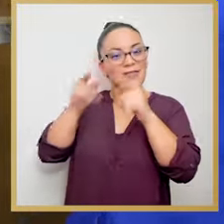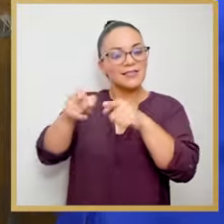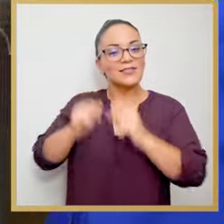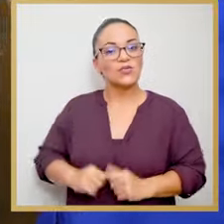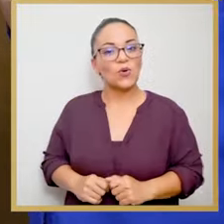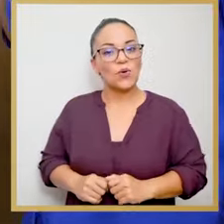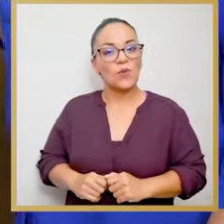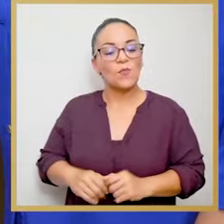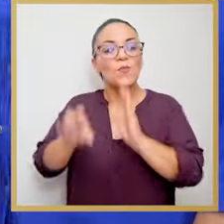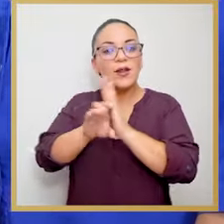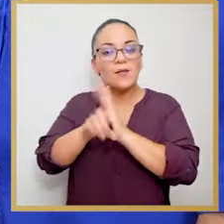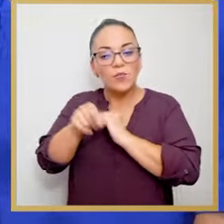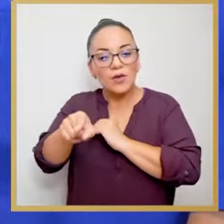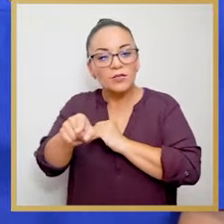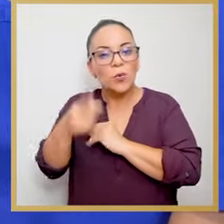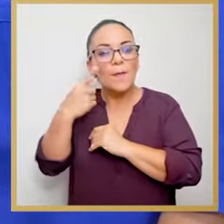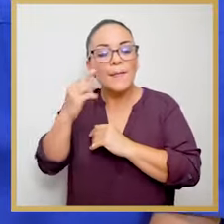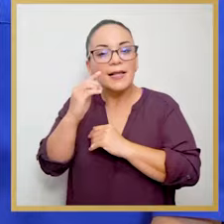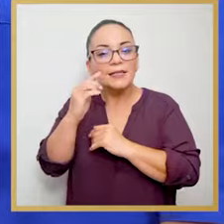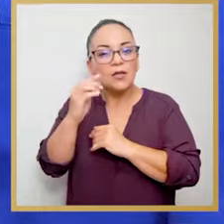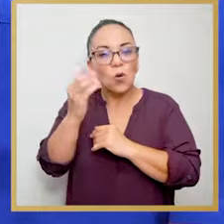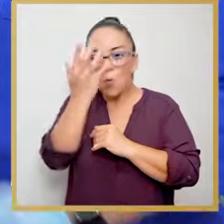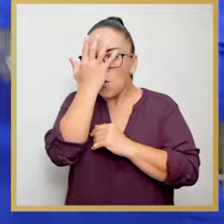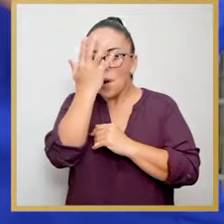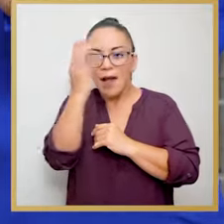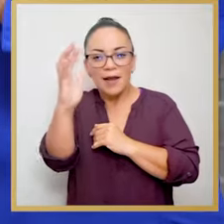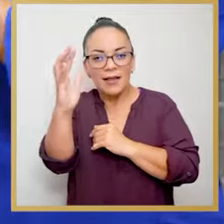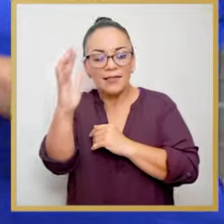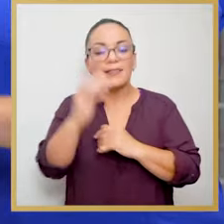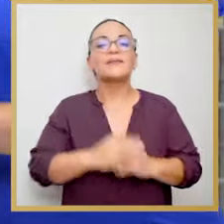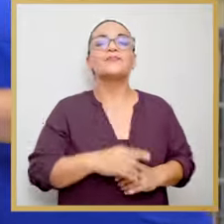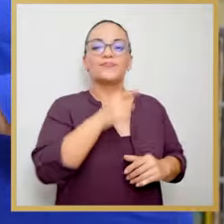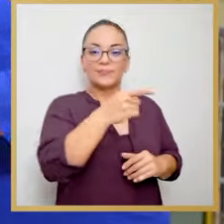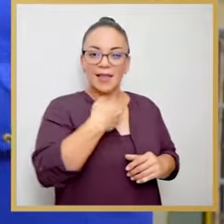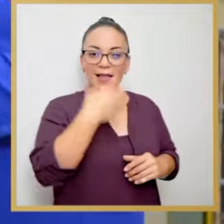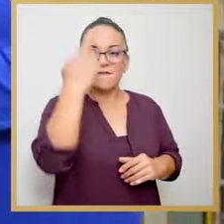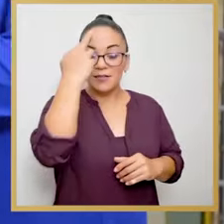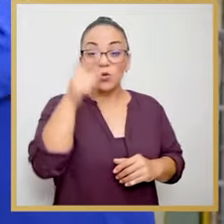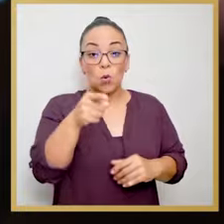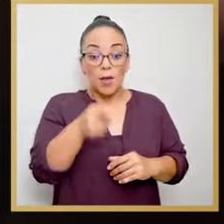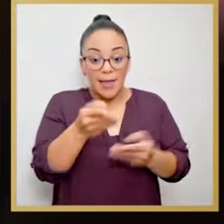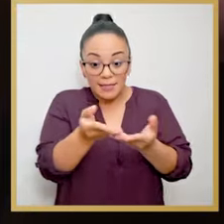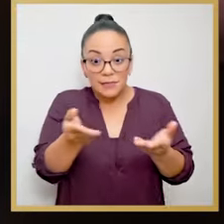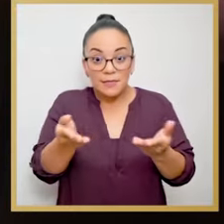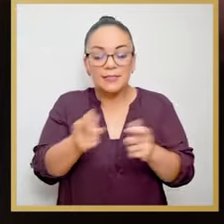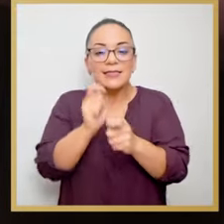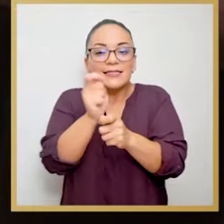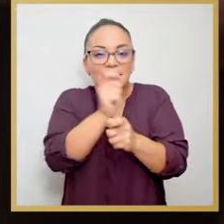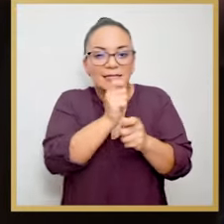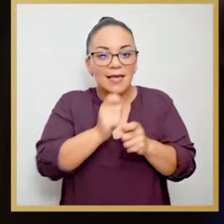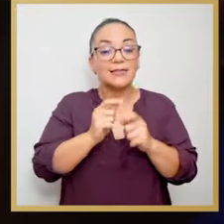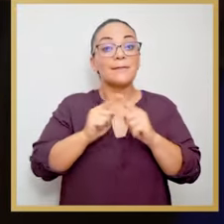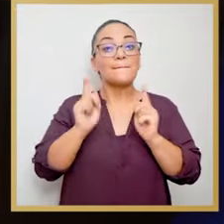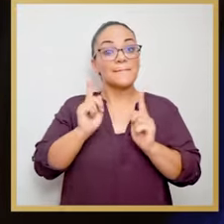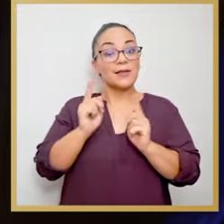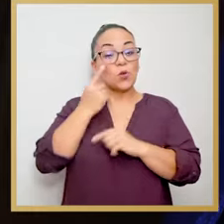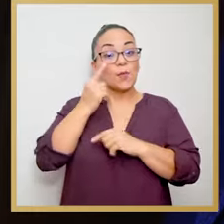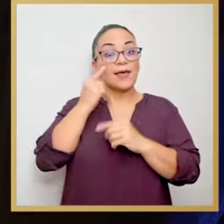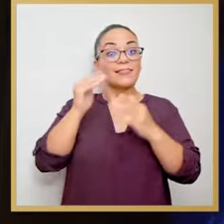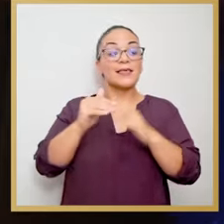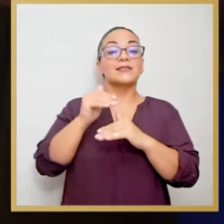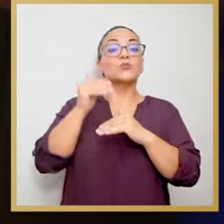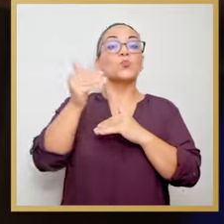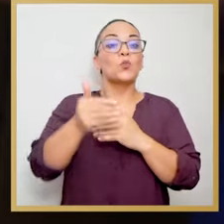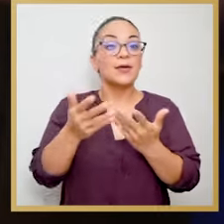llama mucho la atención, por ejemplo, esto que pareciera una careta. Tienes toda la razón. Las piezas son talladas, pero ya